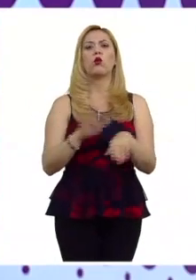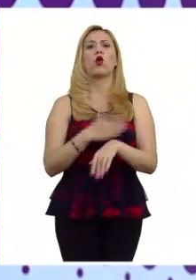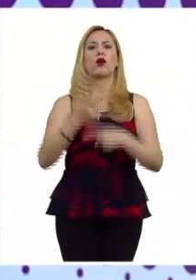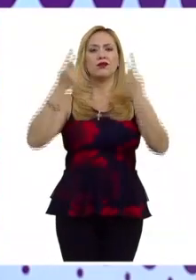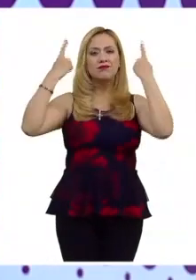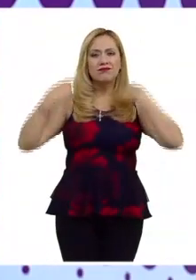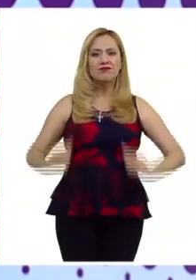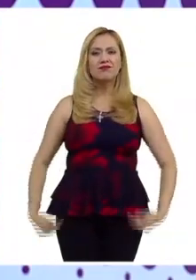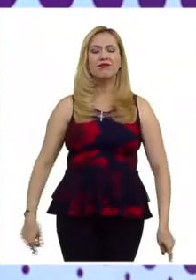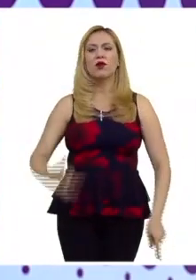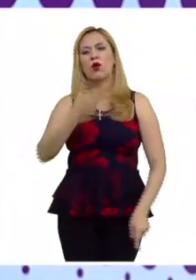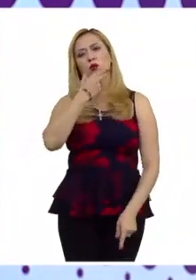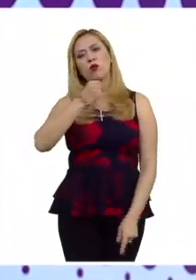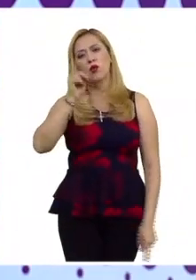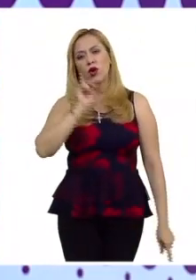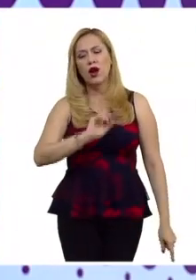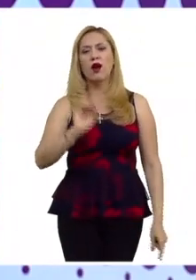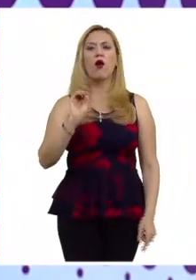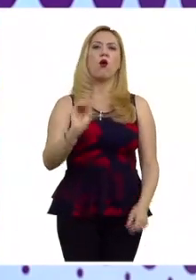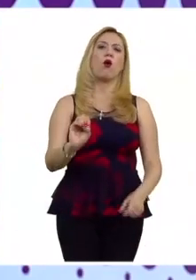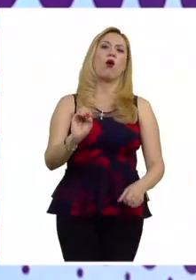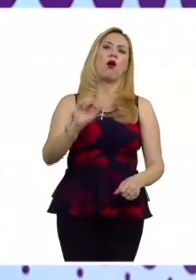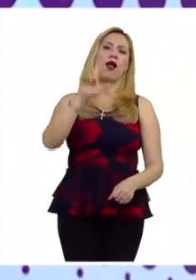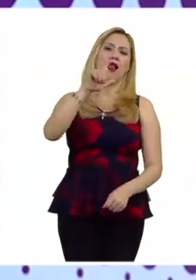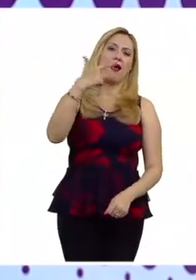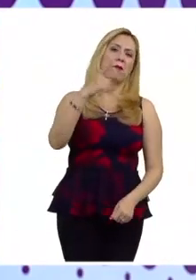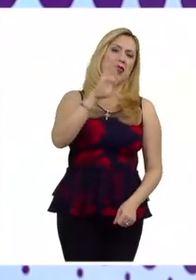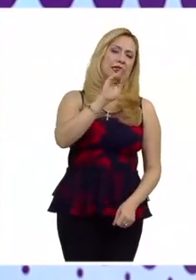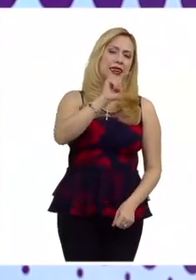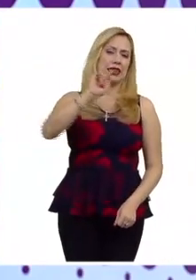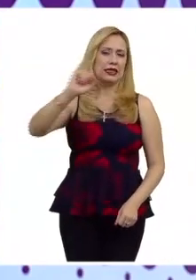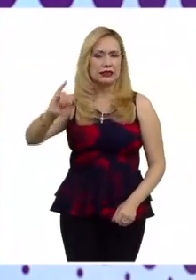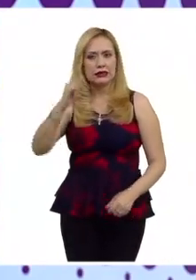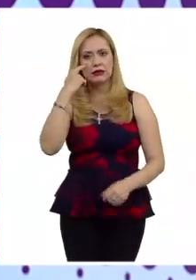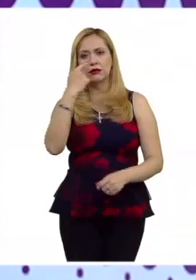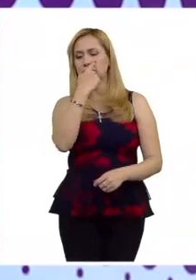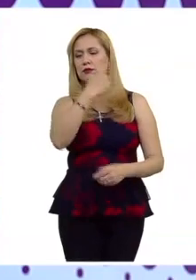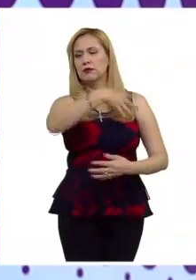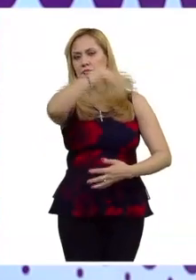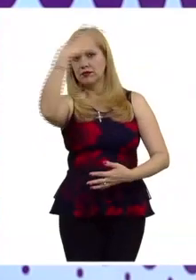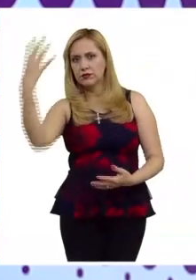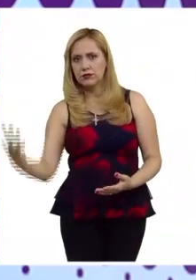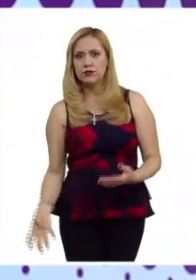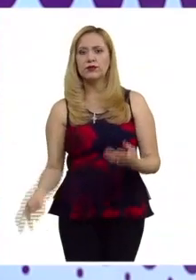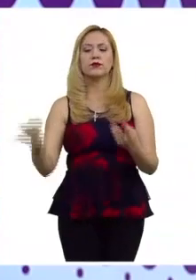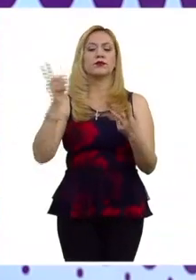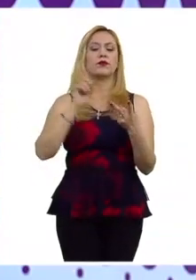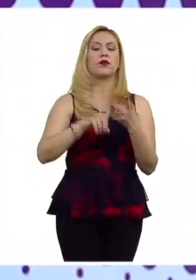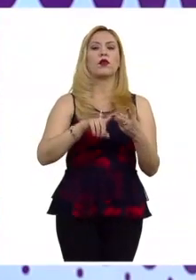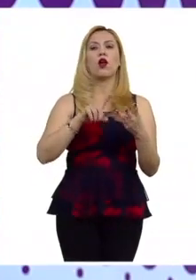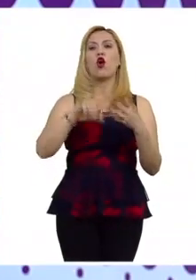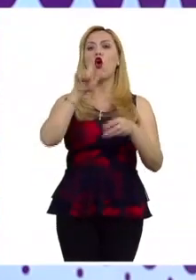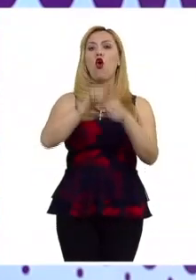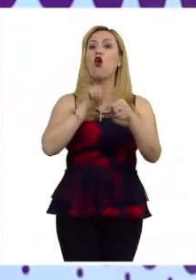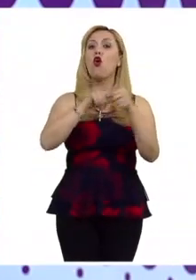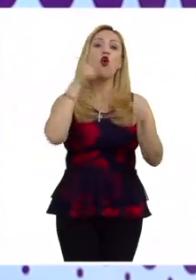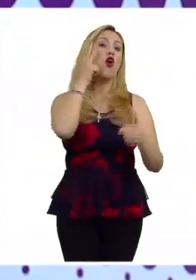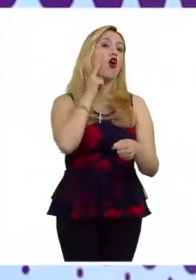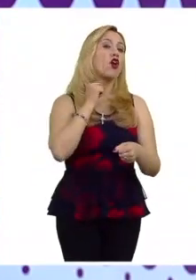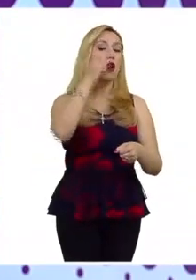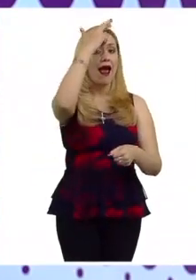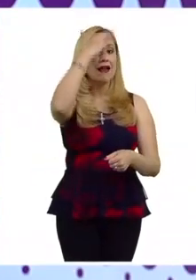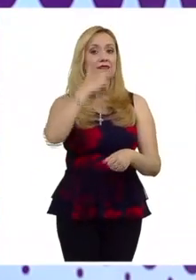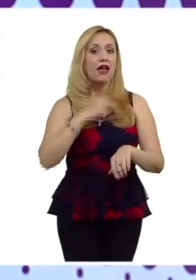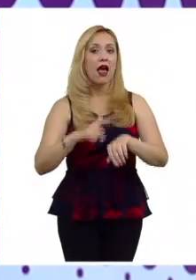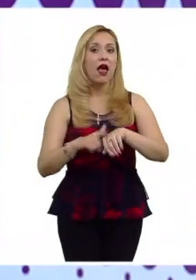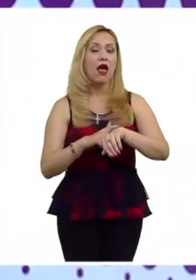este orientación bueno orientación sexual raza etcétera que esto ese discurso